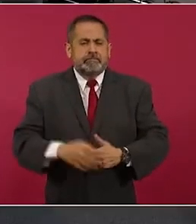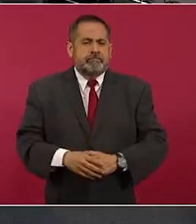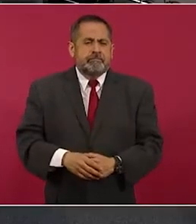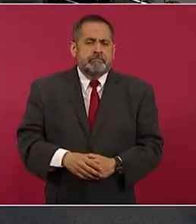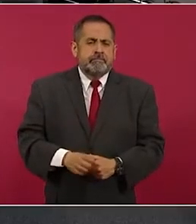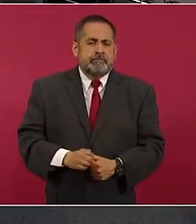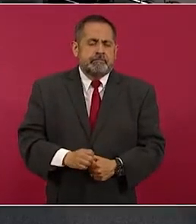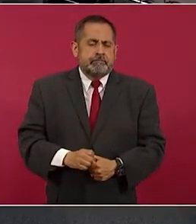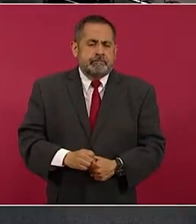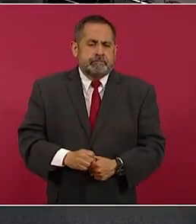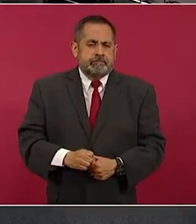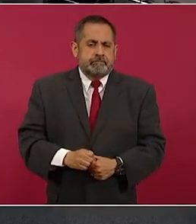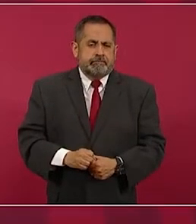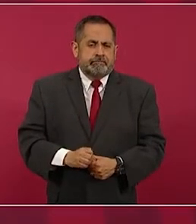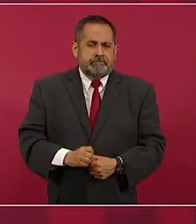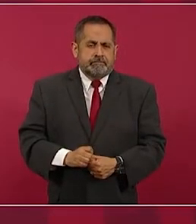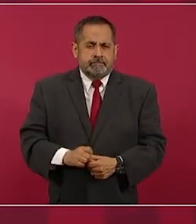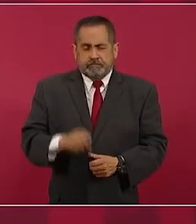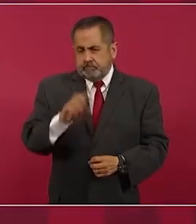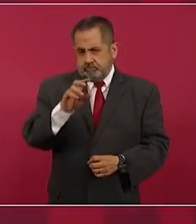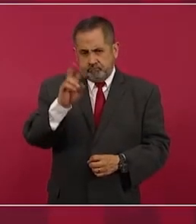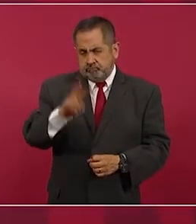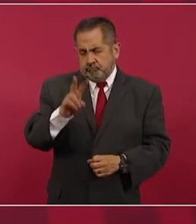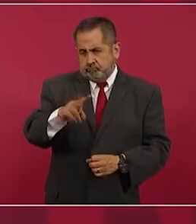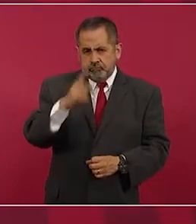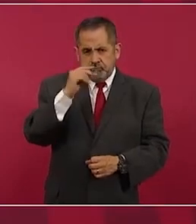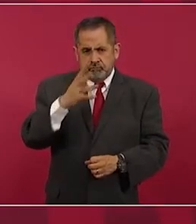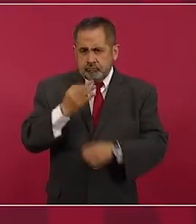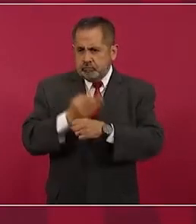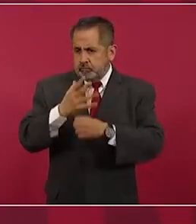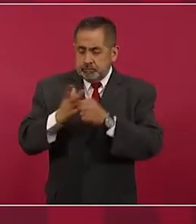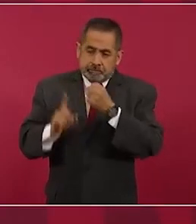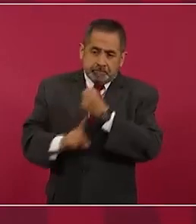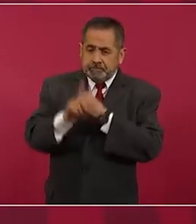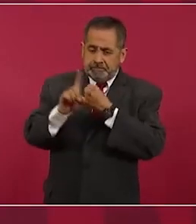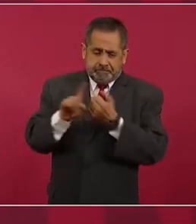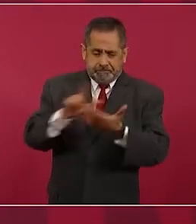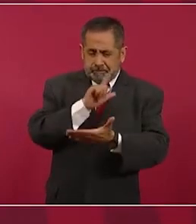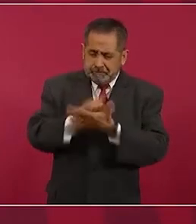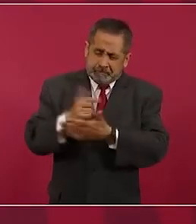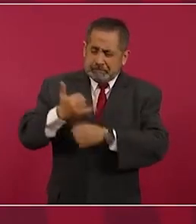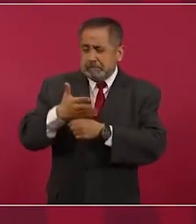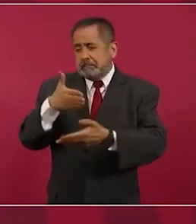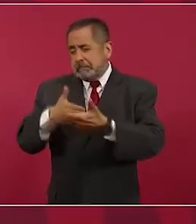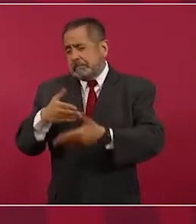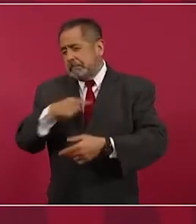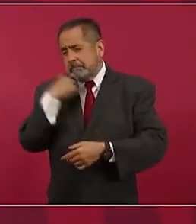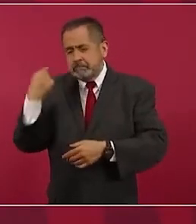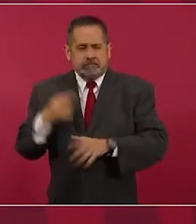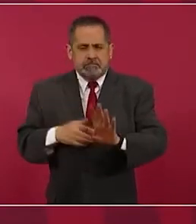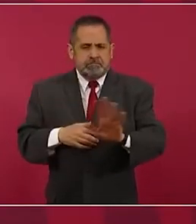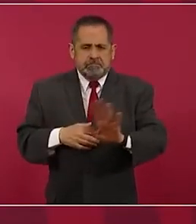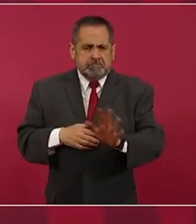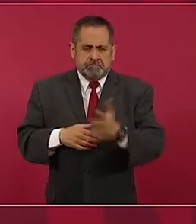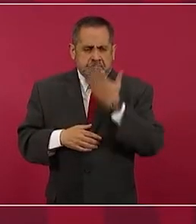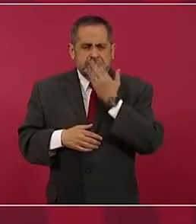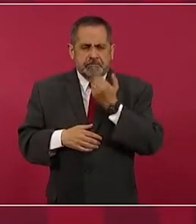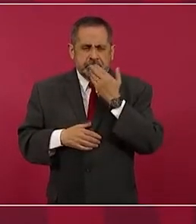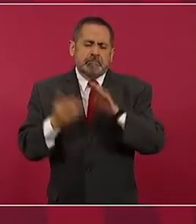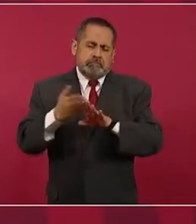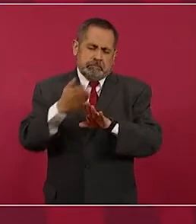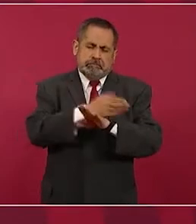lo cierto es que no hay ningún problema legal, había un amparo